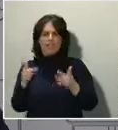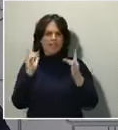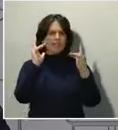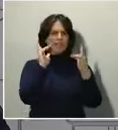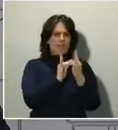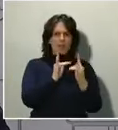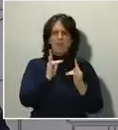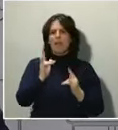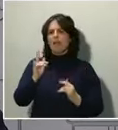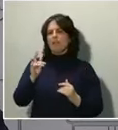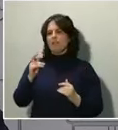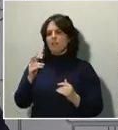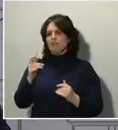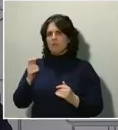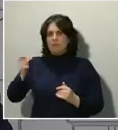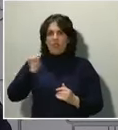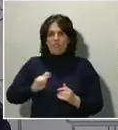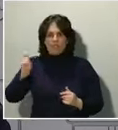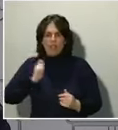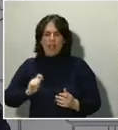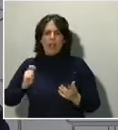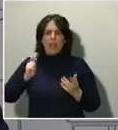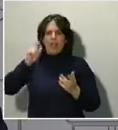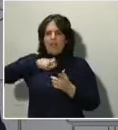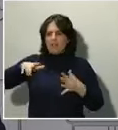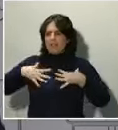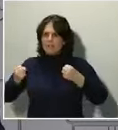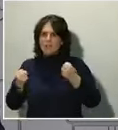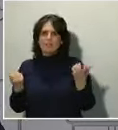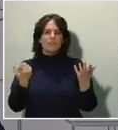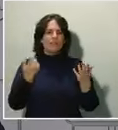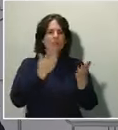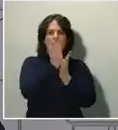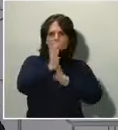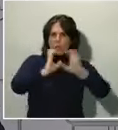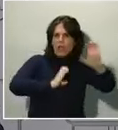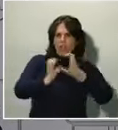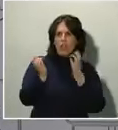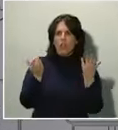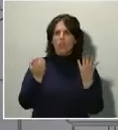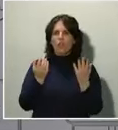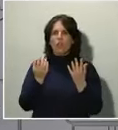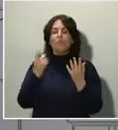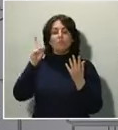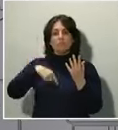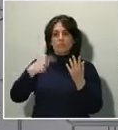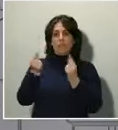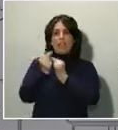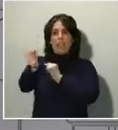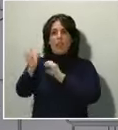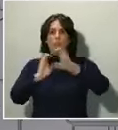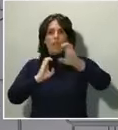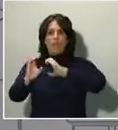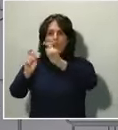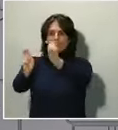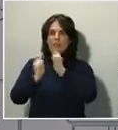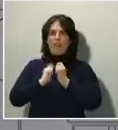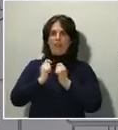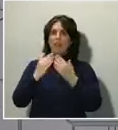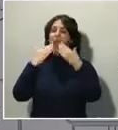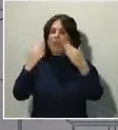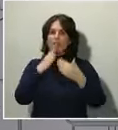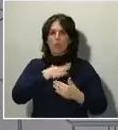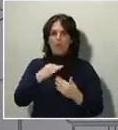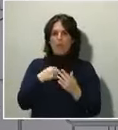medios de comunicación, también a profesionales de las telecomunicaciones que nos mantienen conectados, a los profesores, a los estudiantes, a los